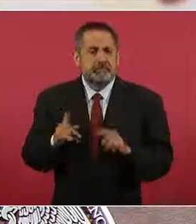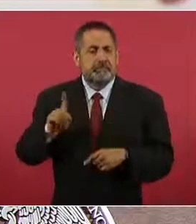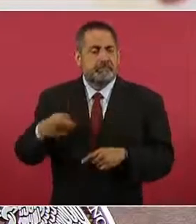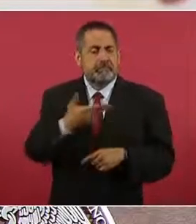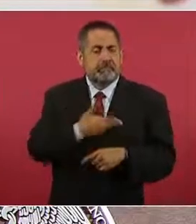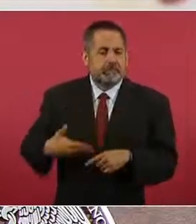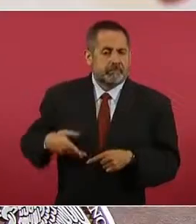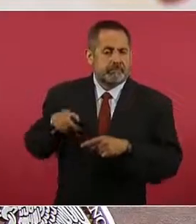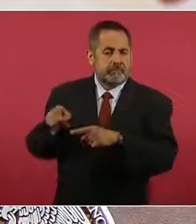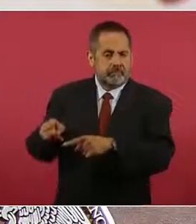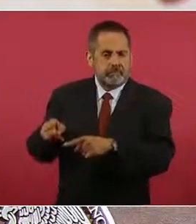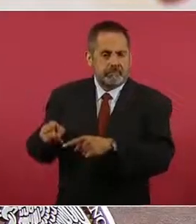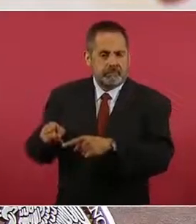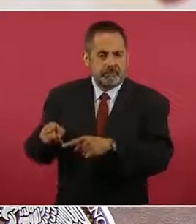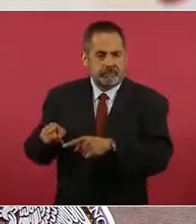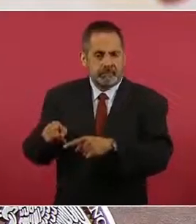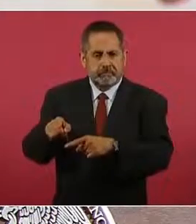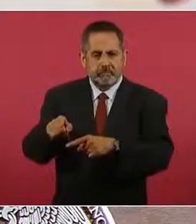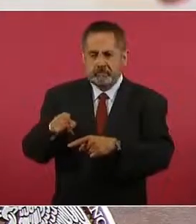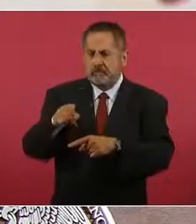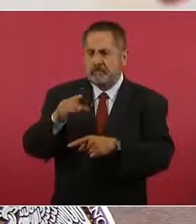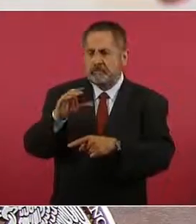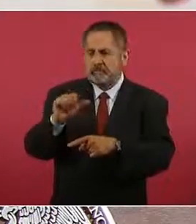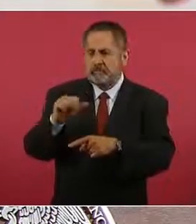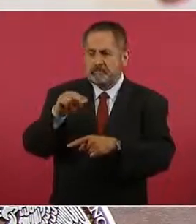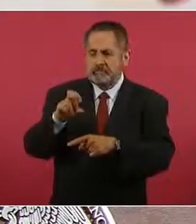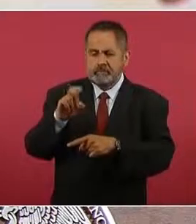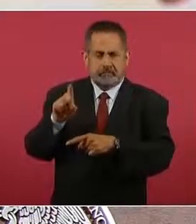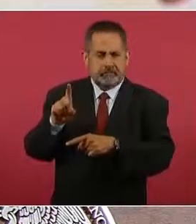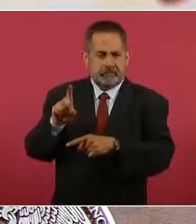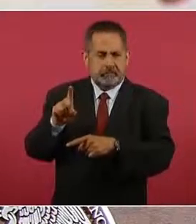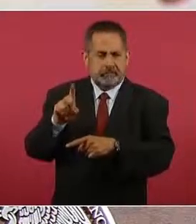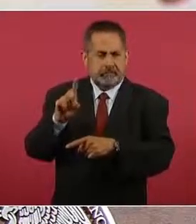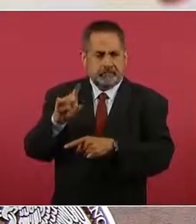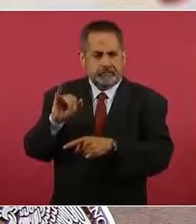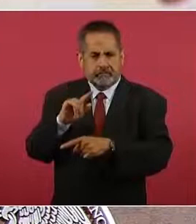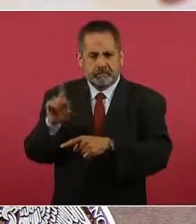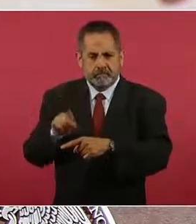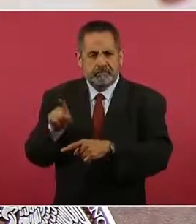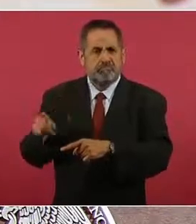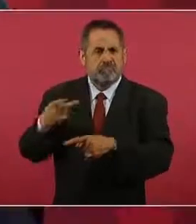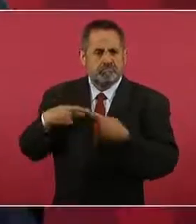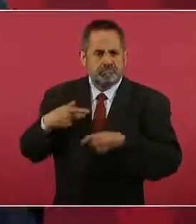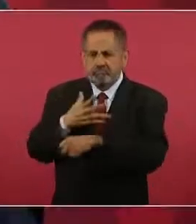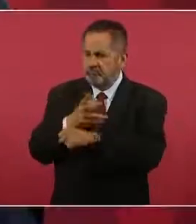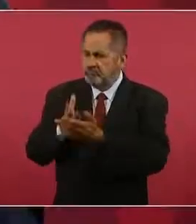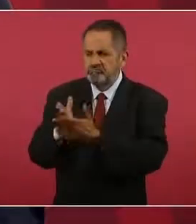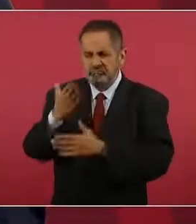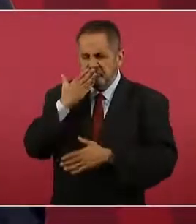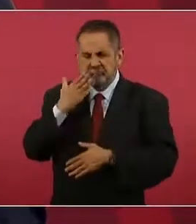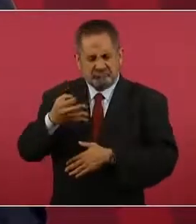presidente Miguel Díaz-Canel es un hombre íntegro,